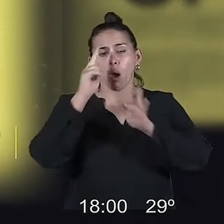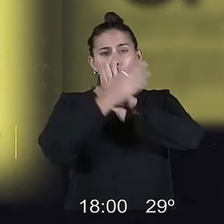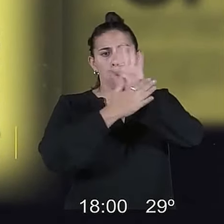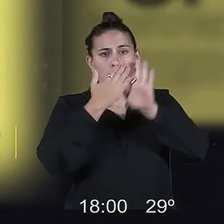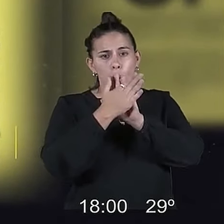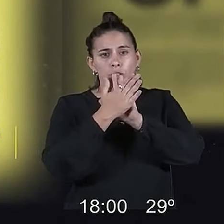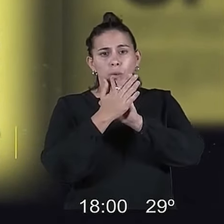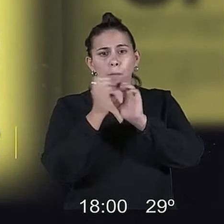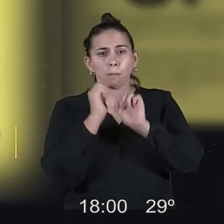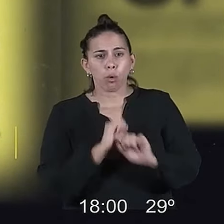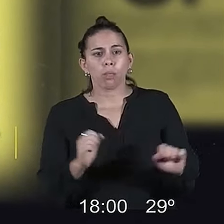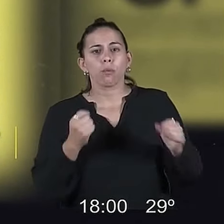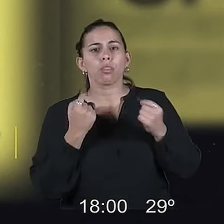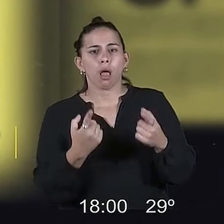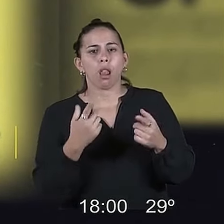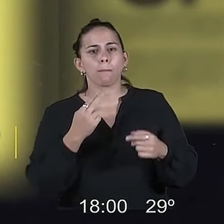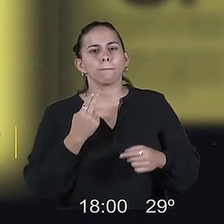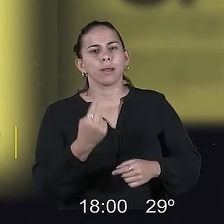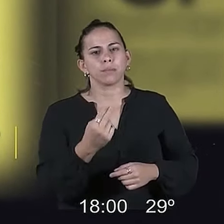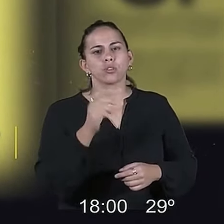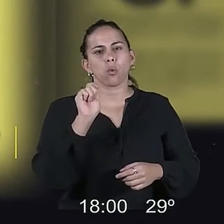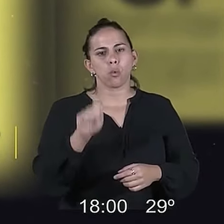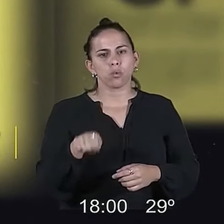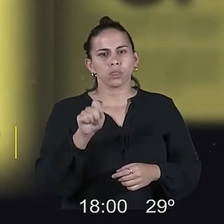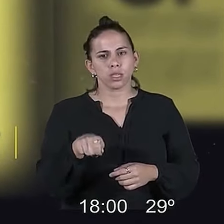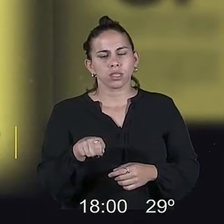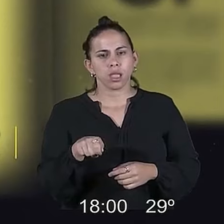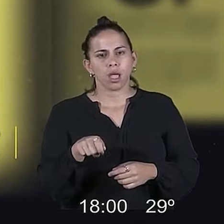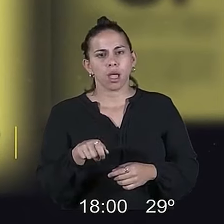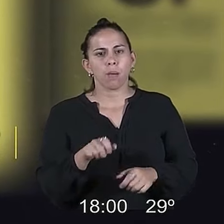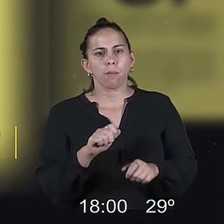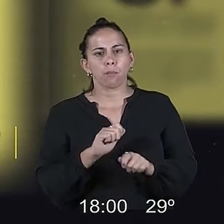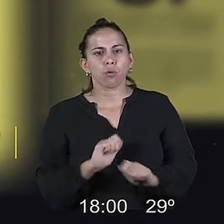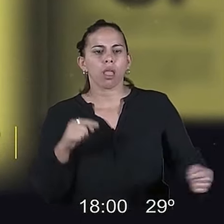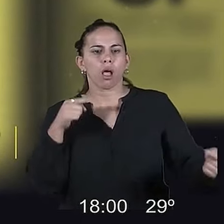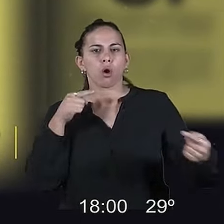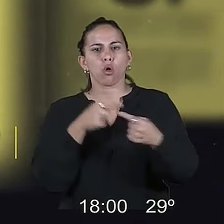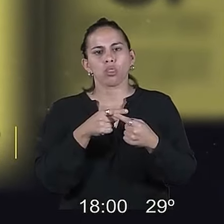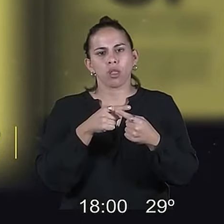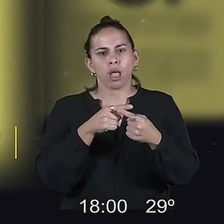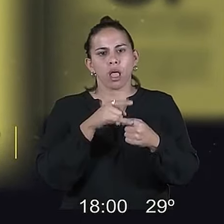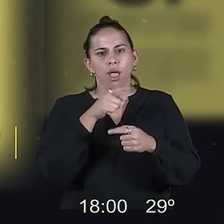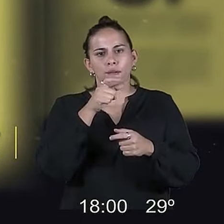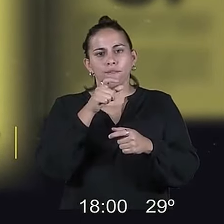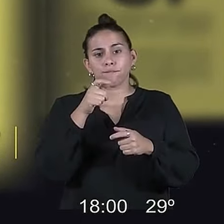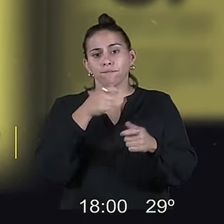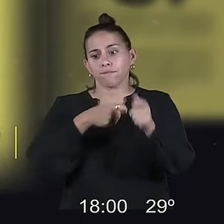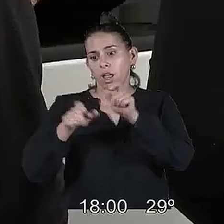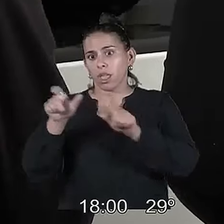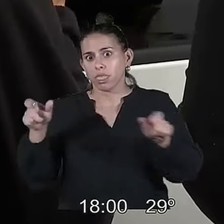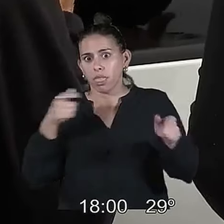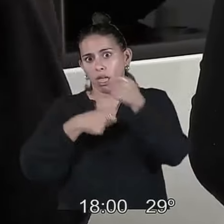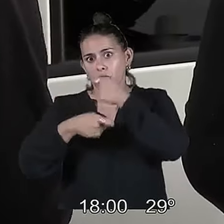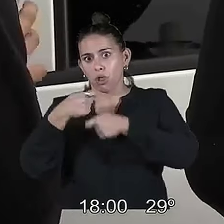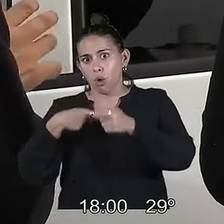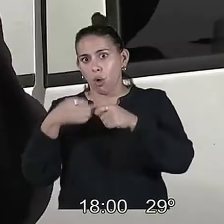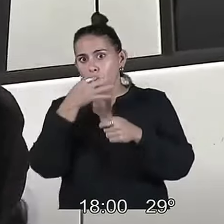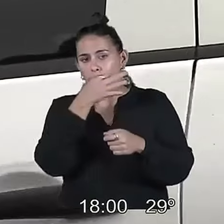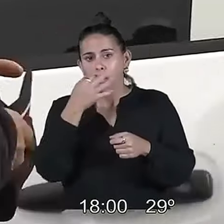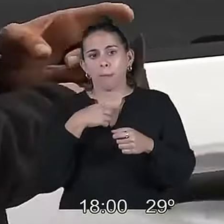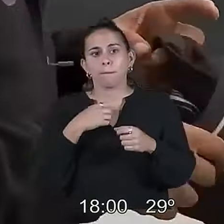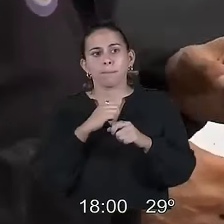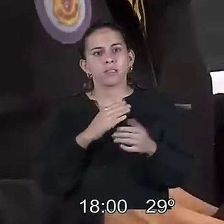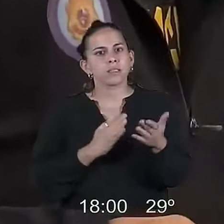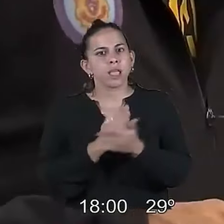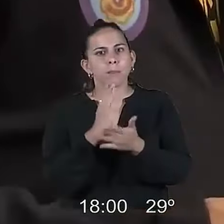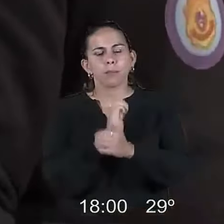uruguayos podemos darle el aval a la justicia para que el combate al delito se realice a tiempo completo. Para que se puedan